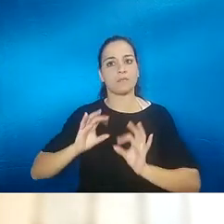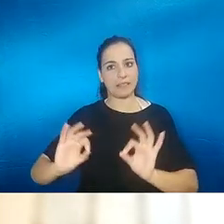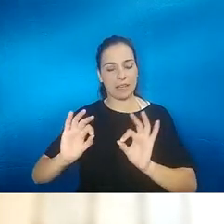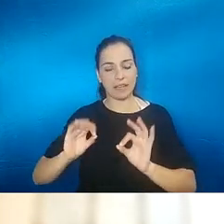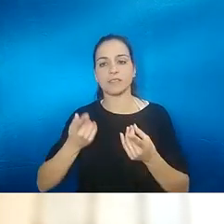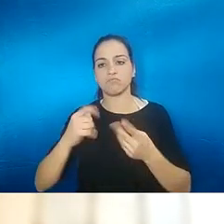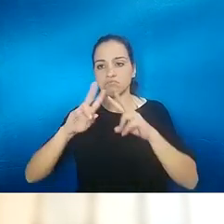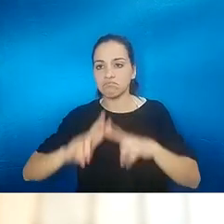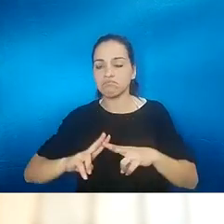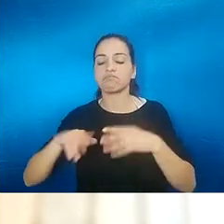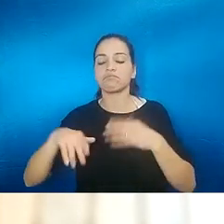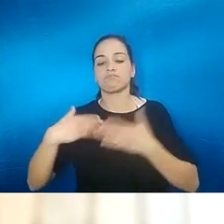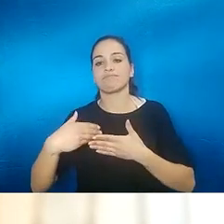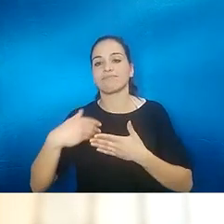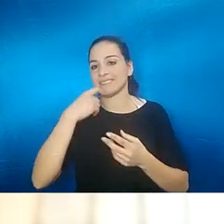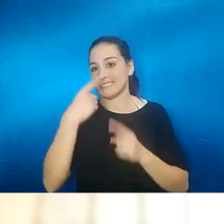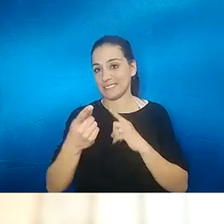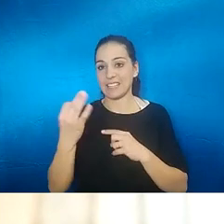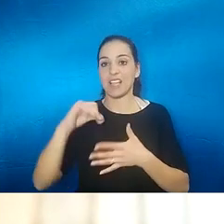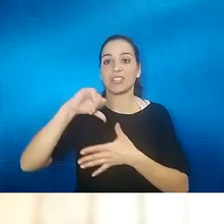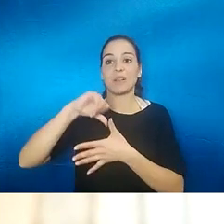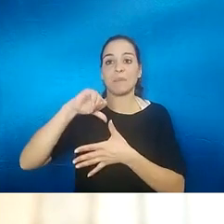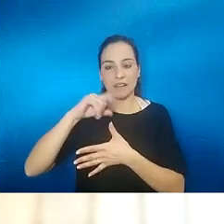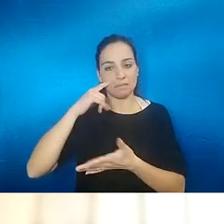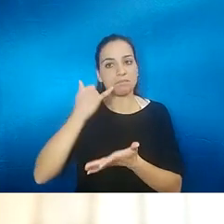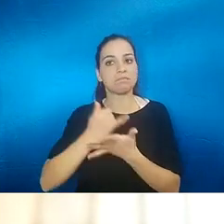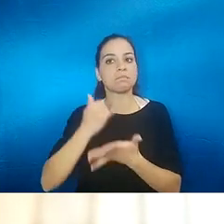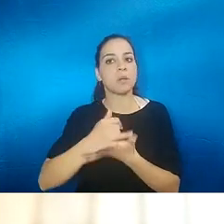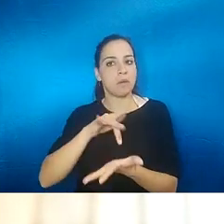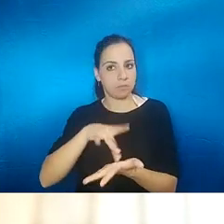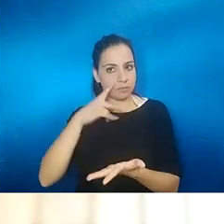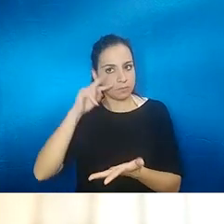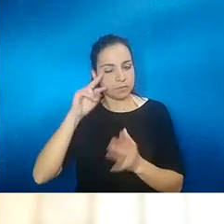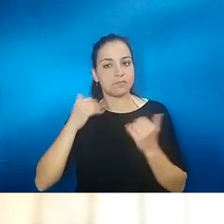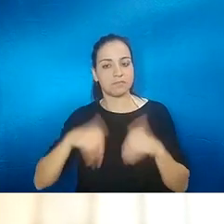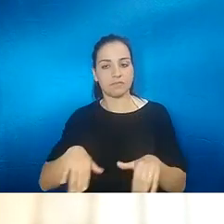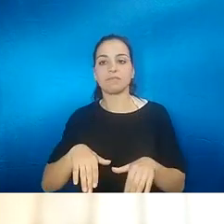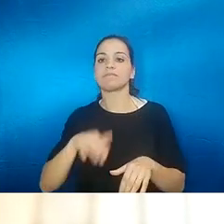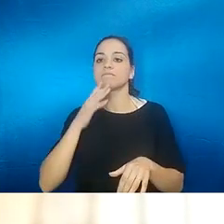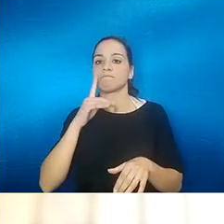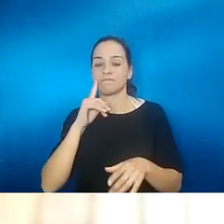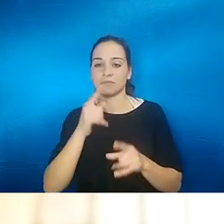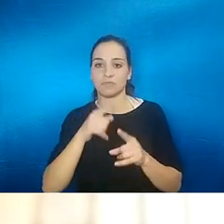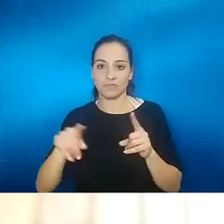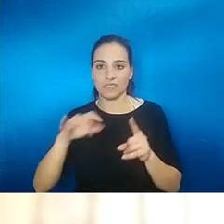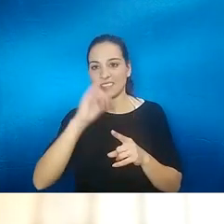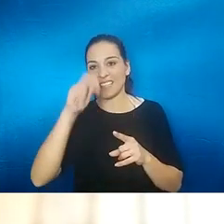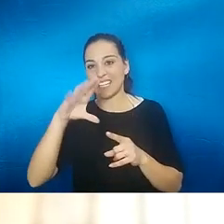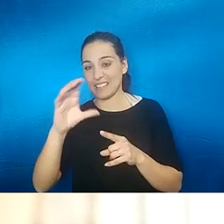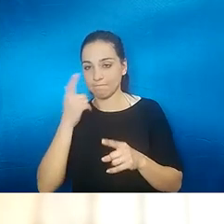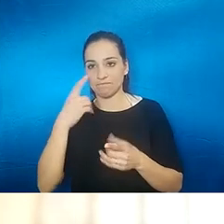que por Latinoamérica lo había probado y mandaba zinc y parecía que con eso